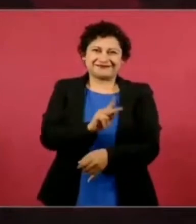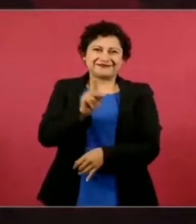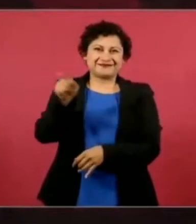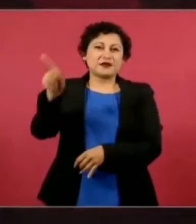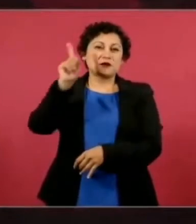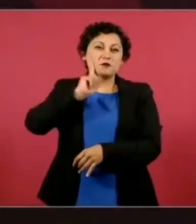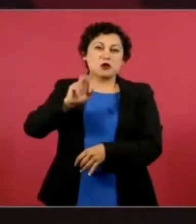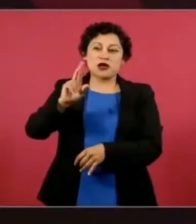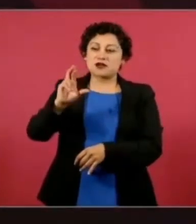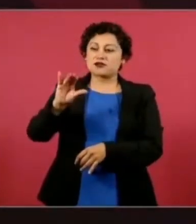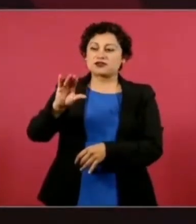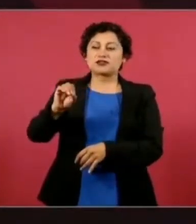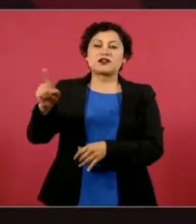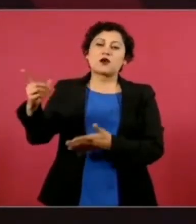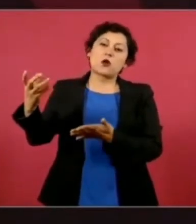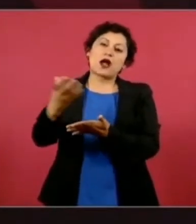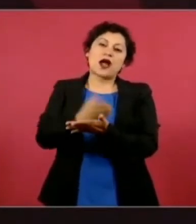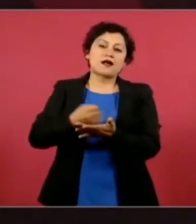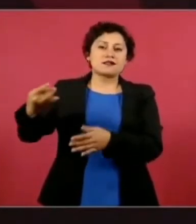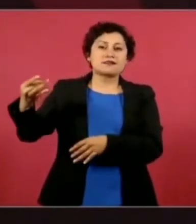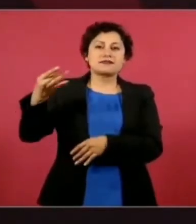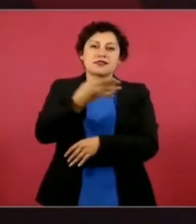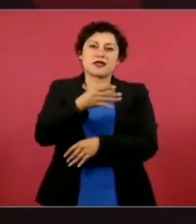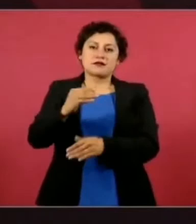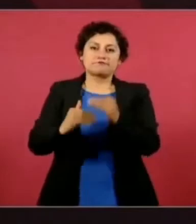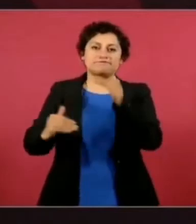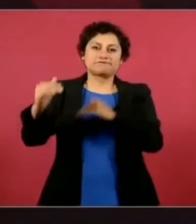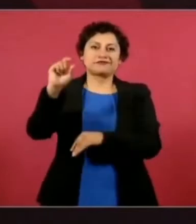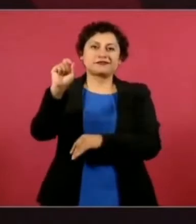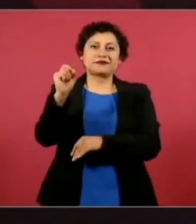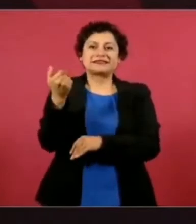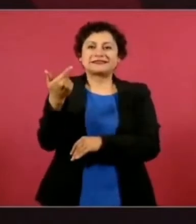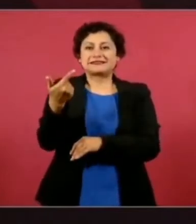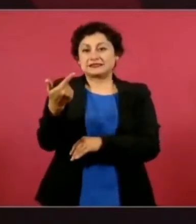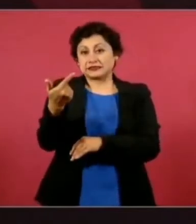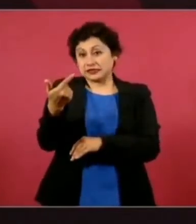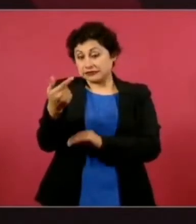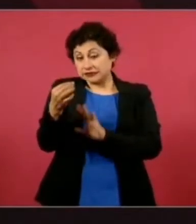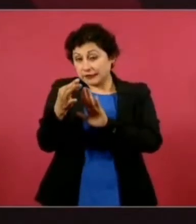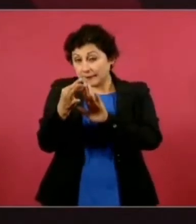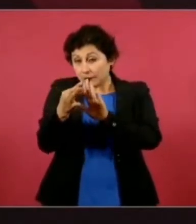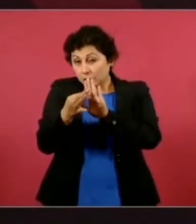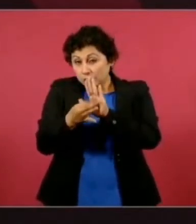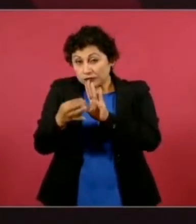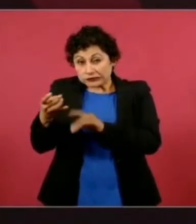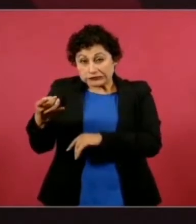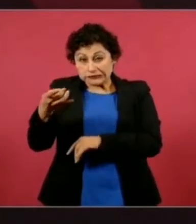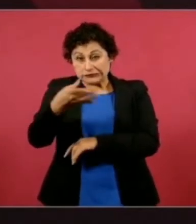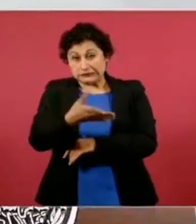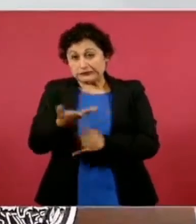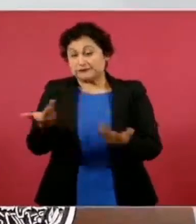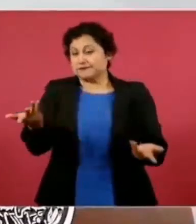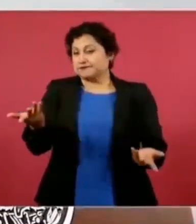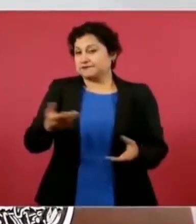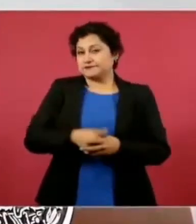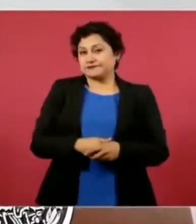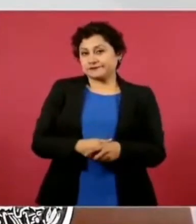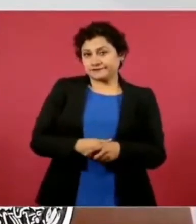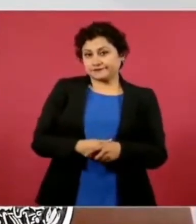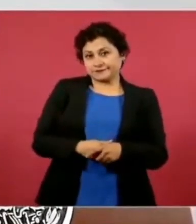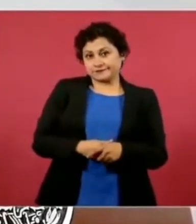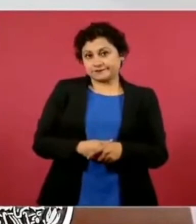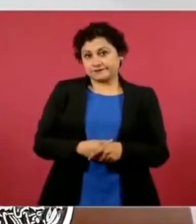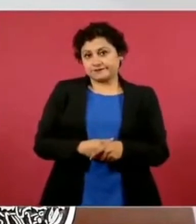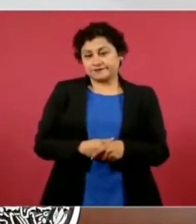ventaja, 27 puntos de ventaja, y